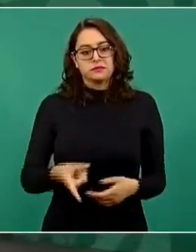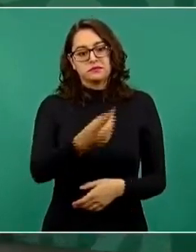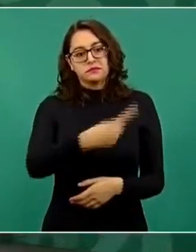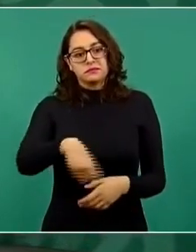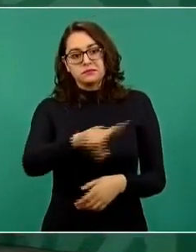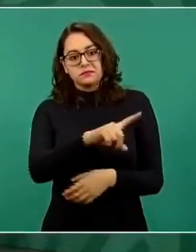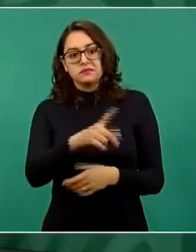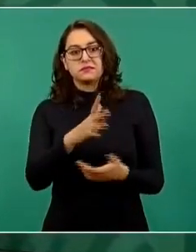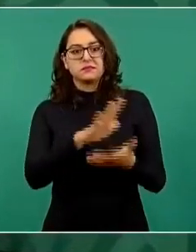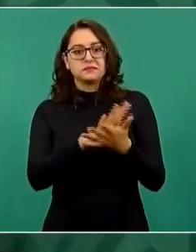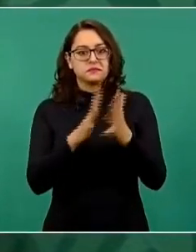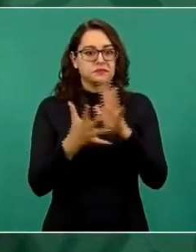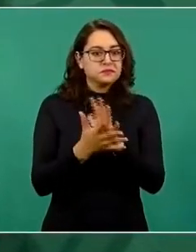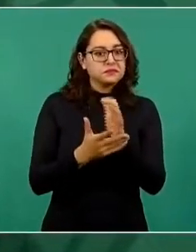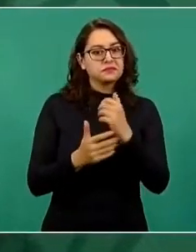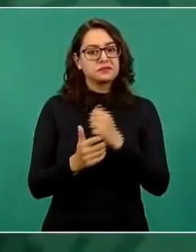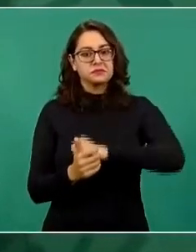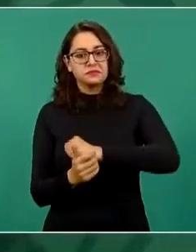influencia.